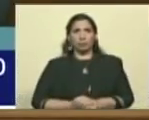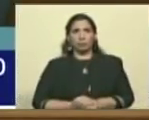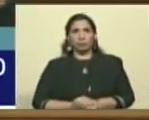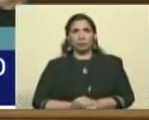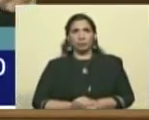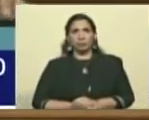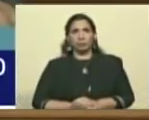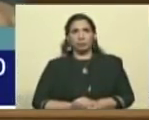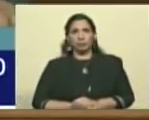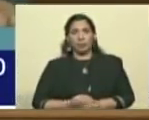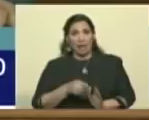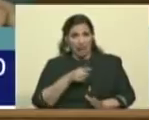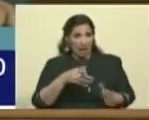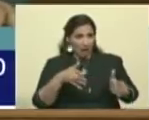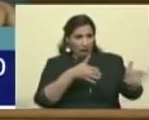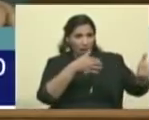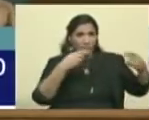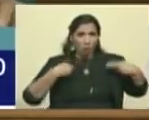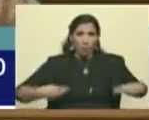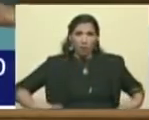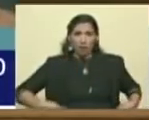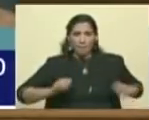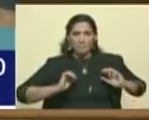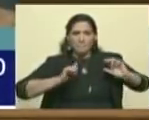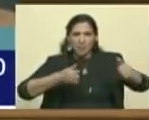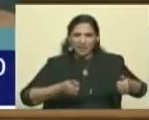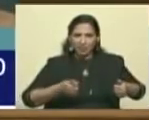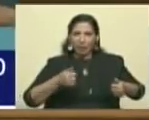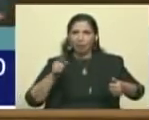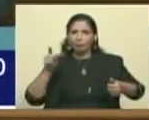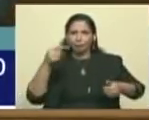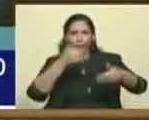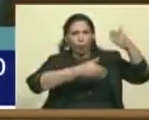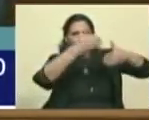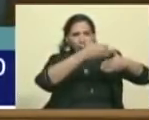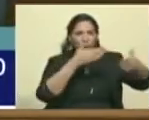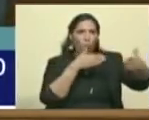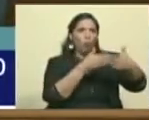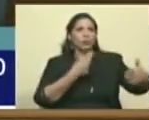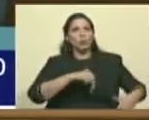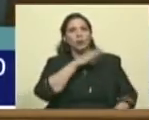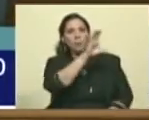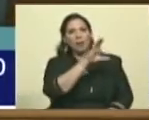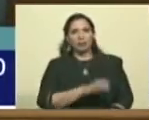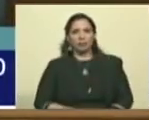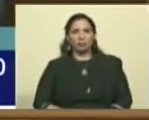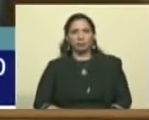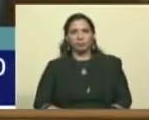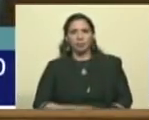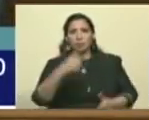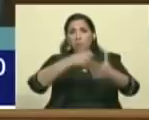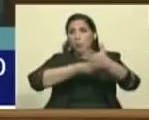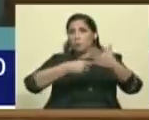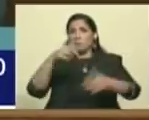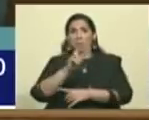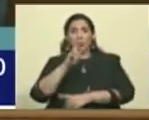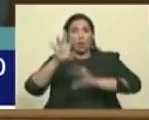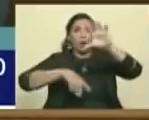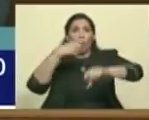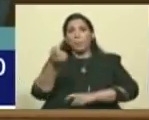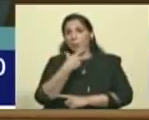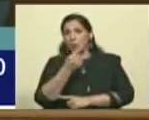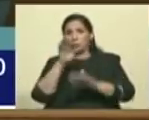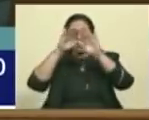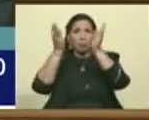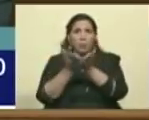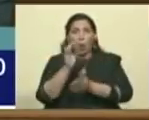Y con ese canal humanitario comenzaron ellos con el bloqueo contra nuestra patria. Prohibir que Venezuela compre medicinas en